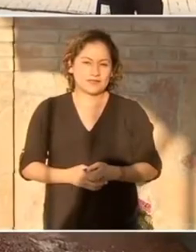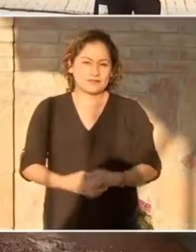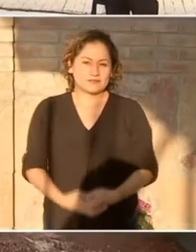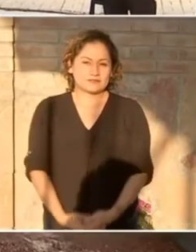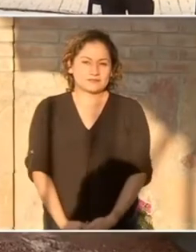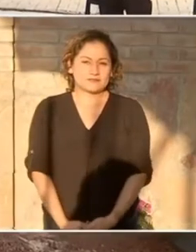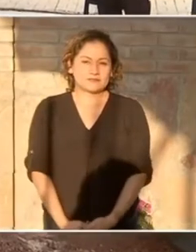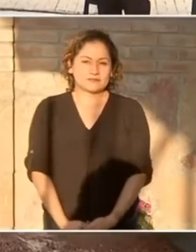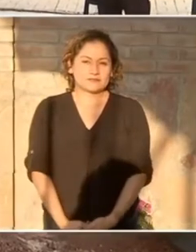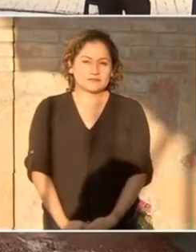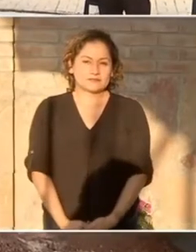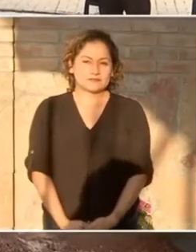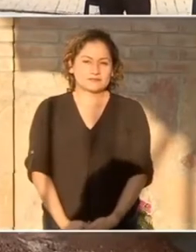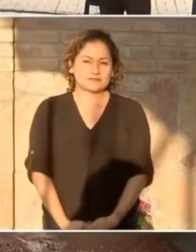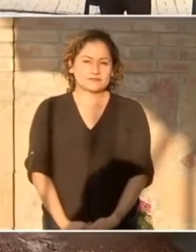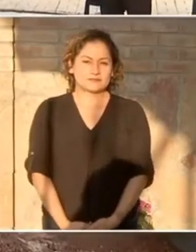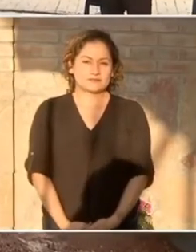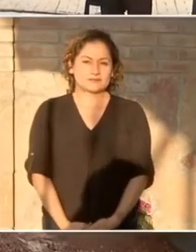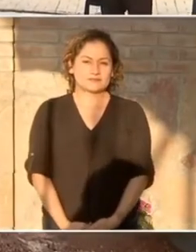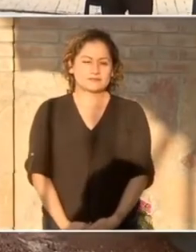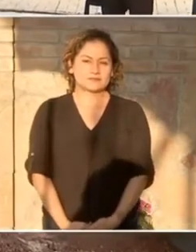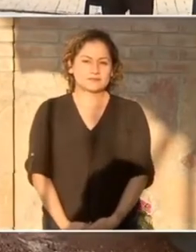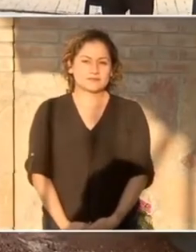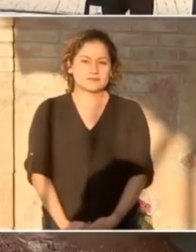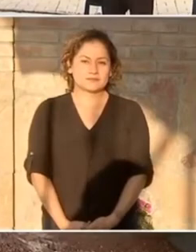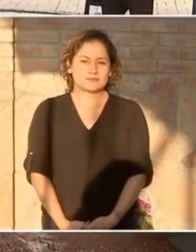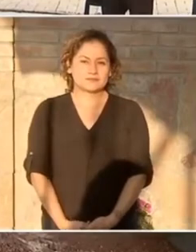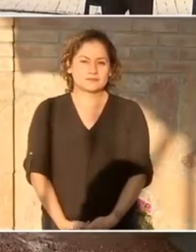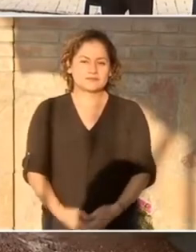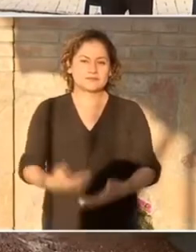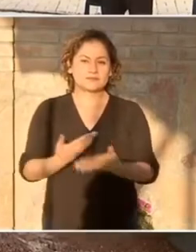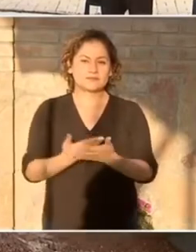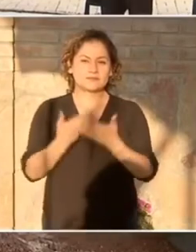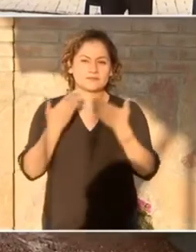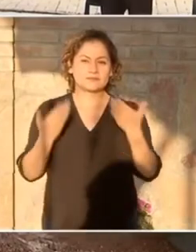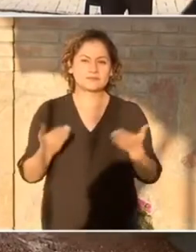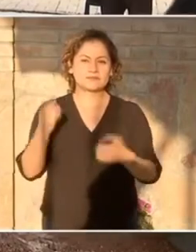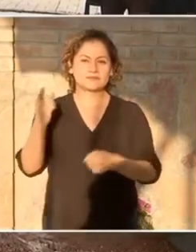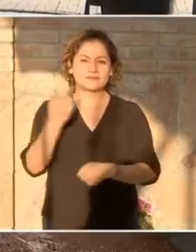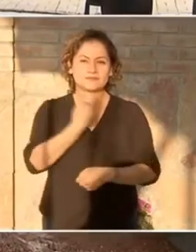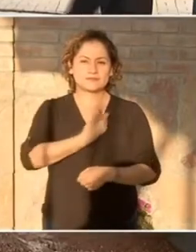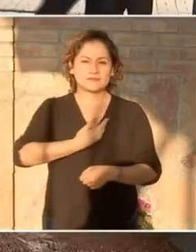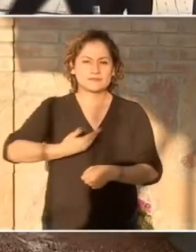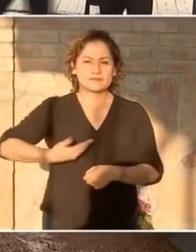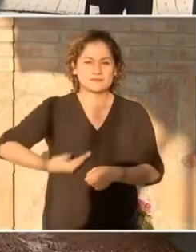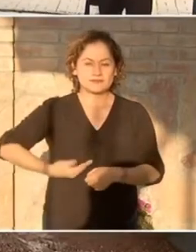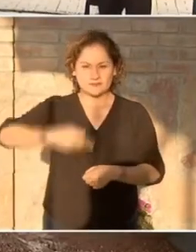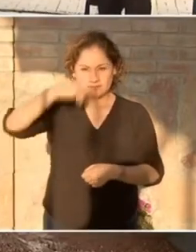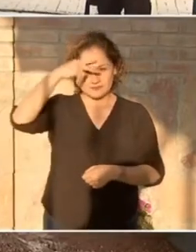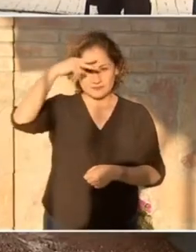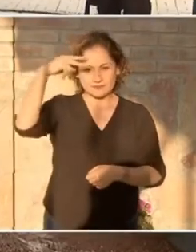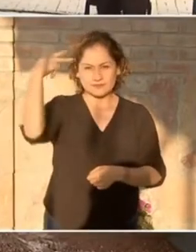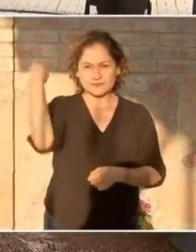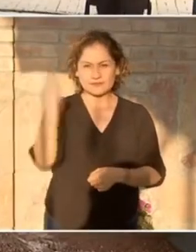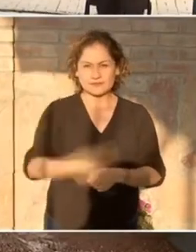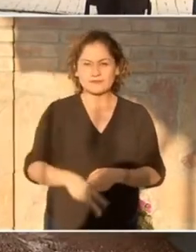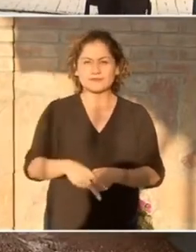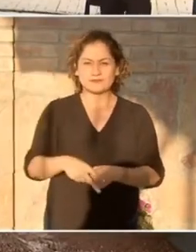En estos momentos, el presidente constitucional de los Estados Unidos Mexicanos,